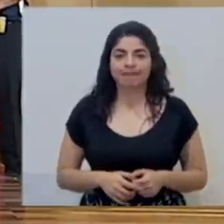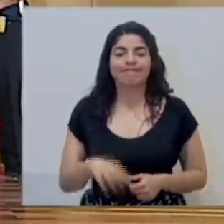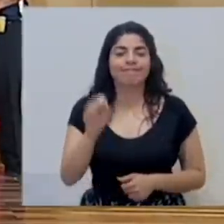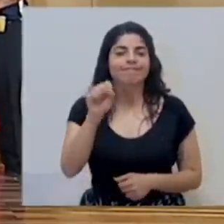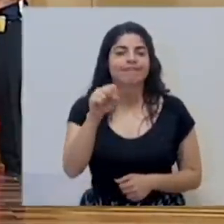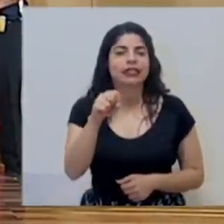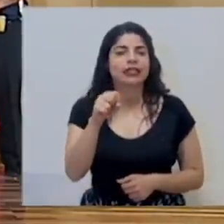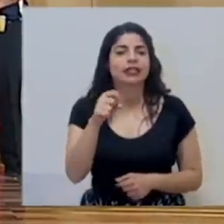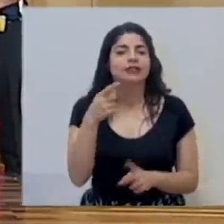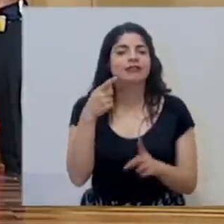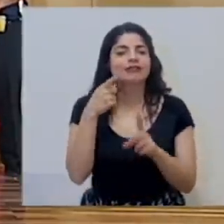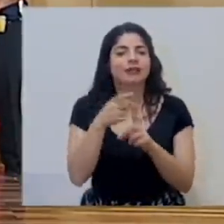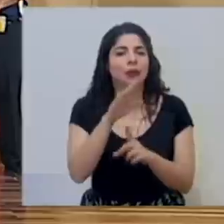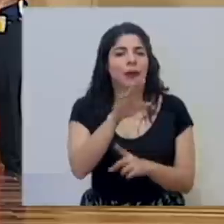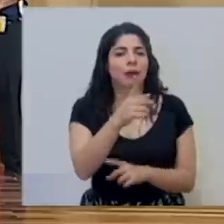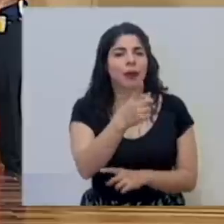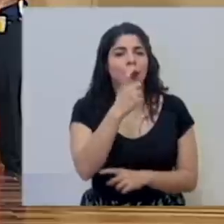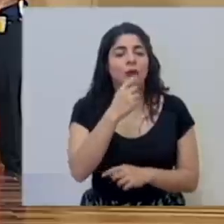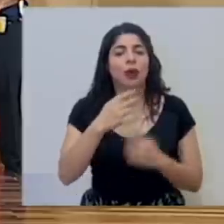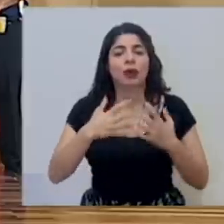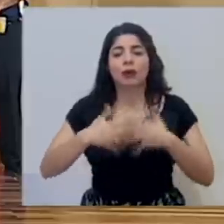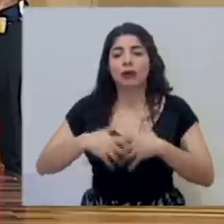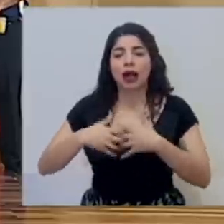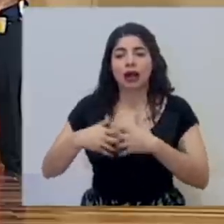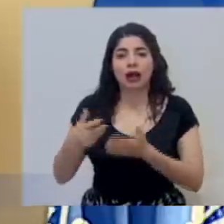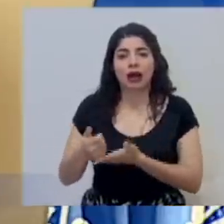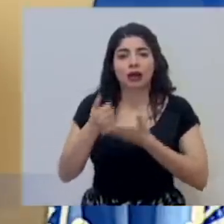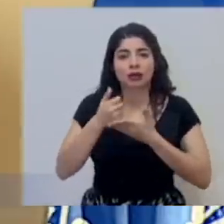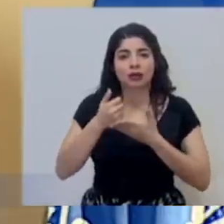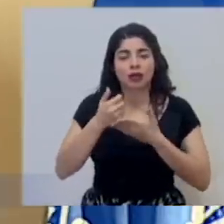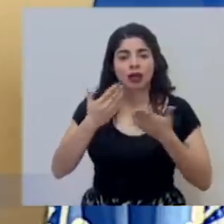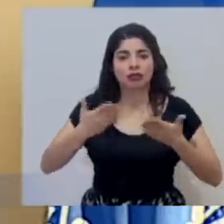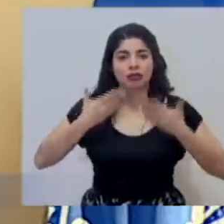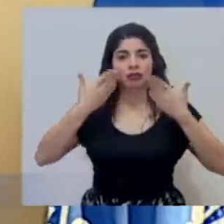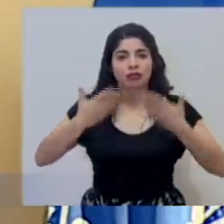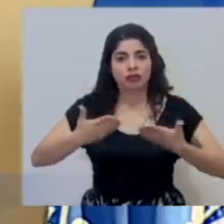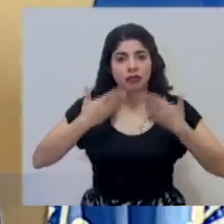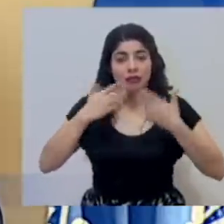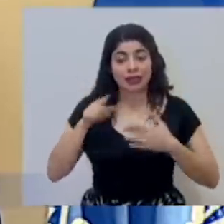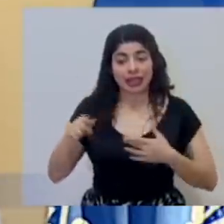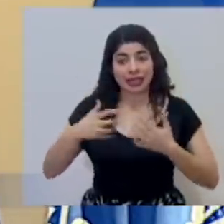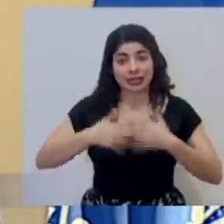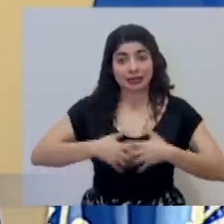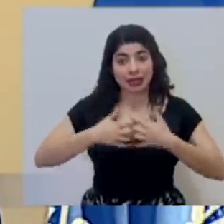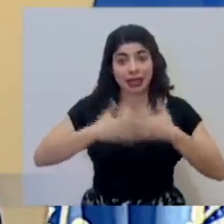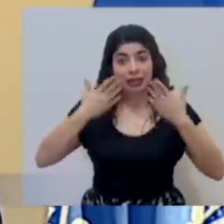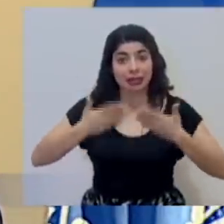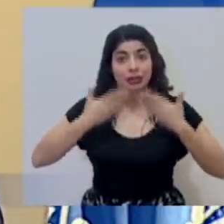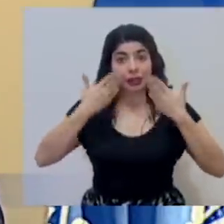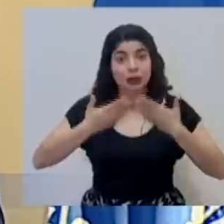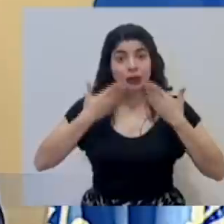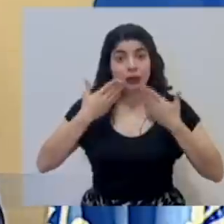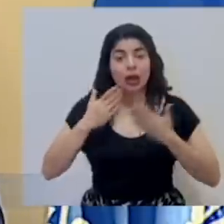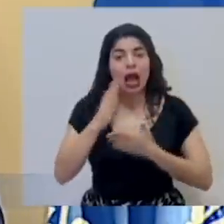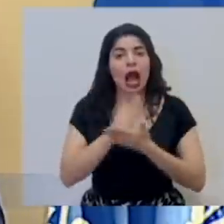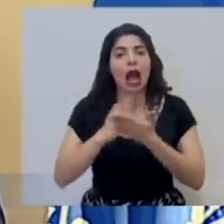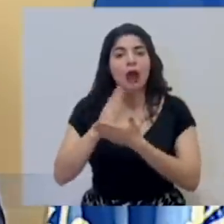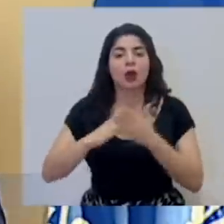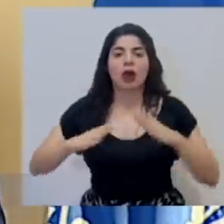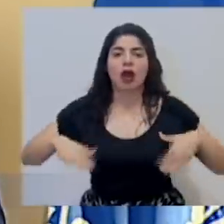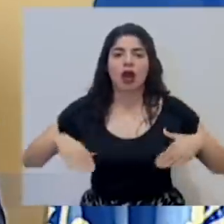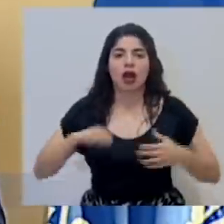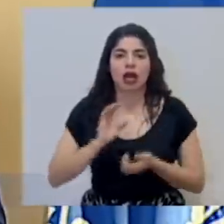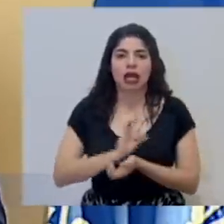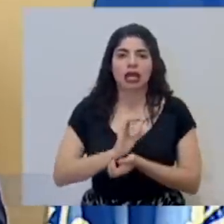Sí, con respecto a la pregunta de los respiradores. Estos respiradores, algunos no han tenido pruebas